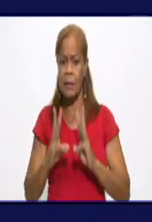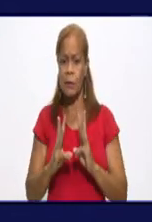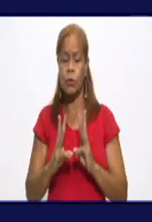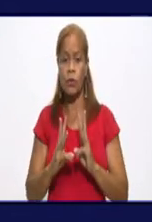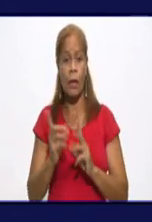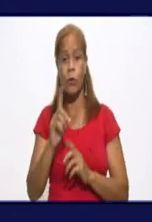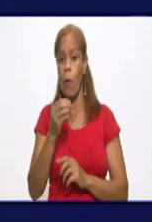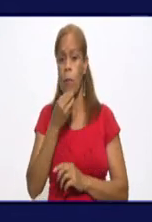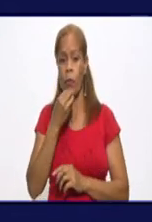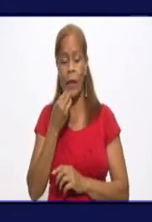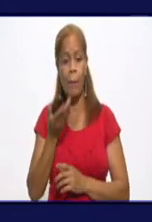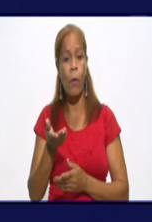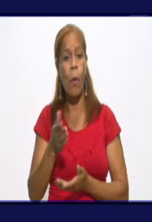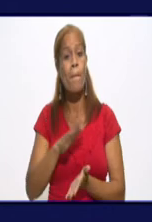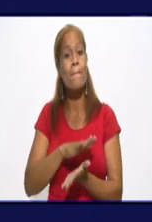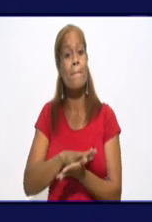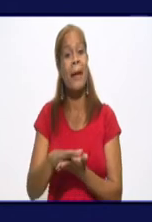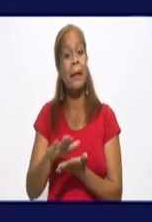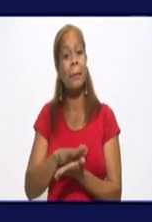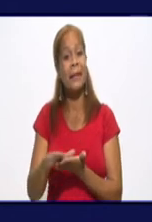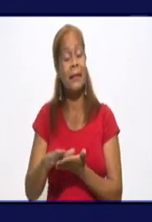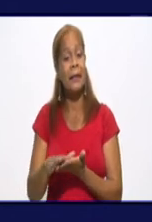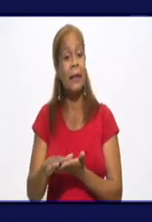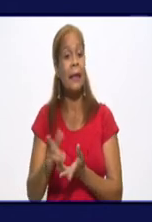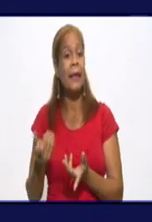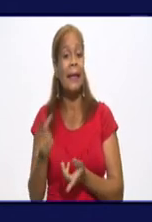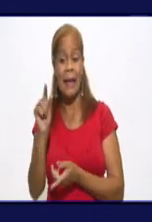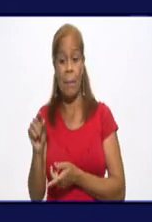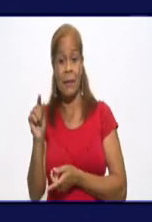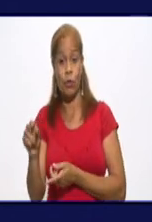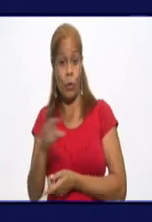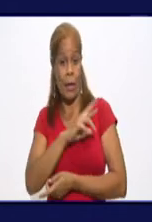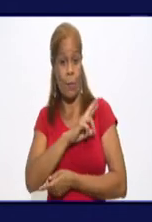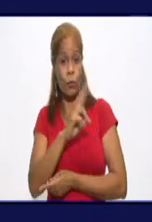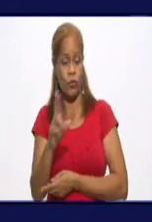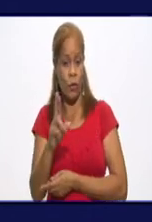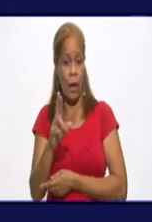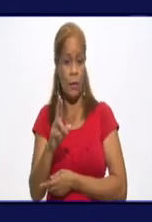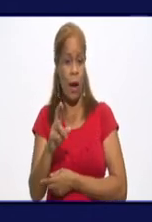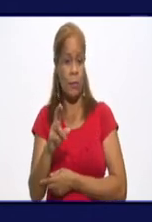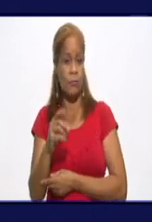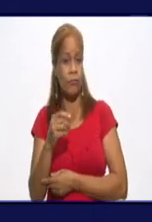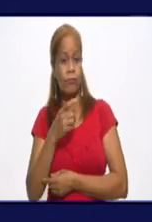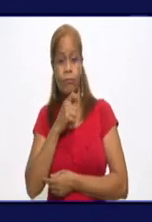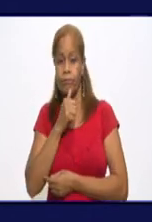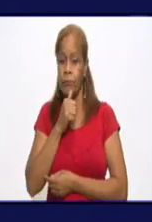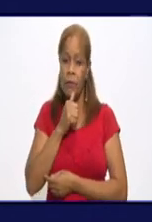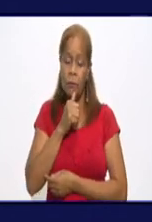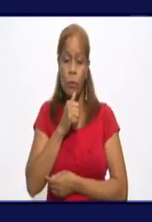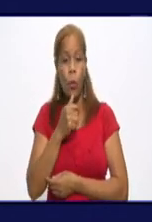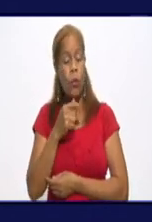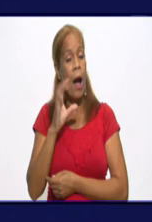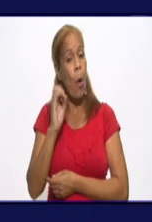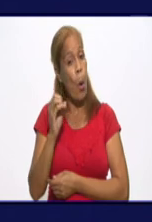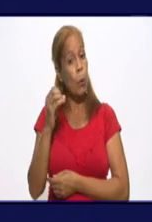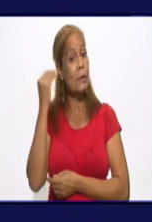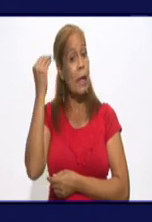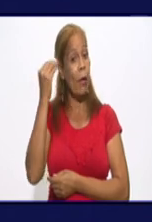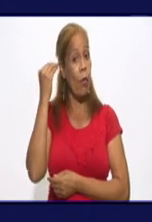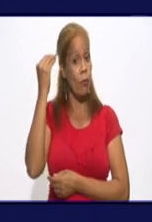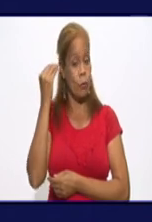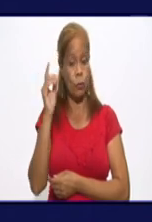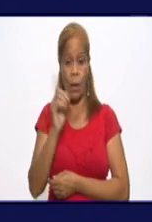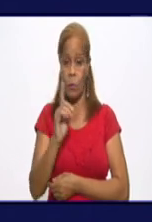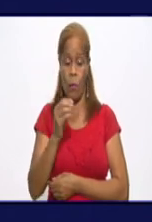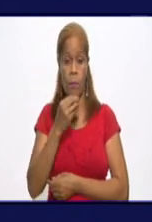No podemos permitir que los revolucionarios se confundan. Los enemigos de la revolución, he dicho varias veces, están identificados, podemos permitir que los revolucionarios